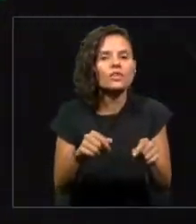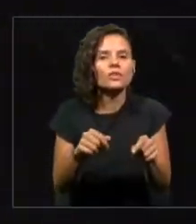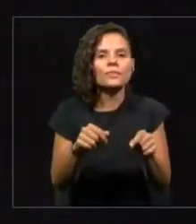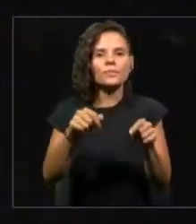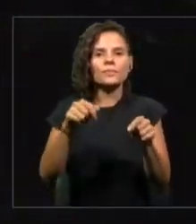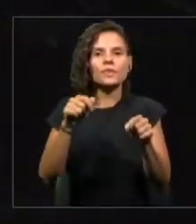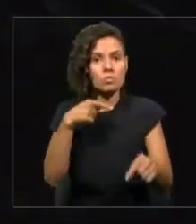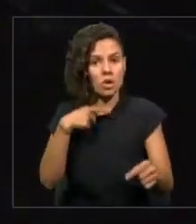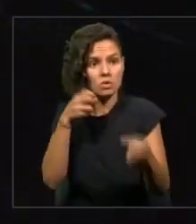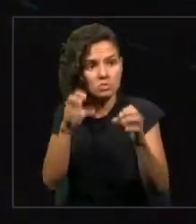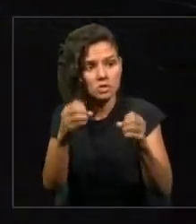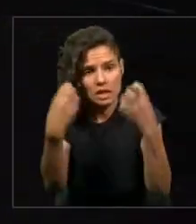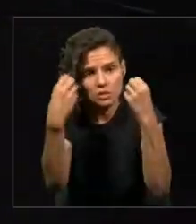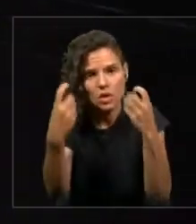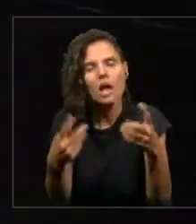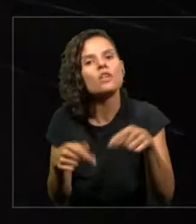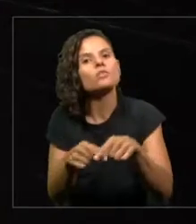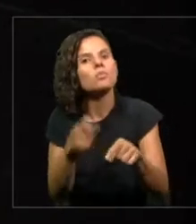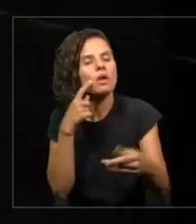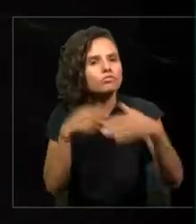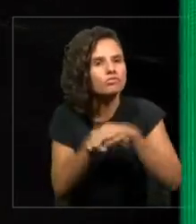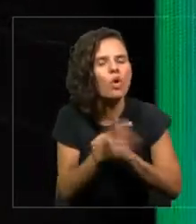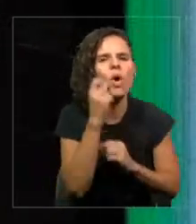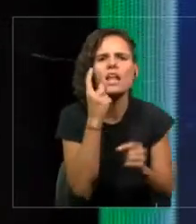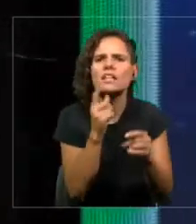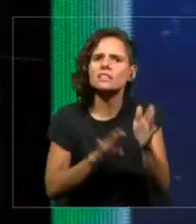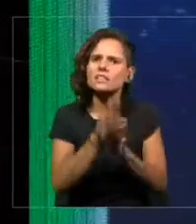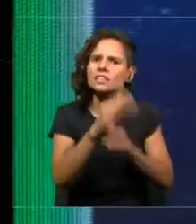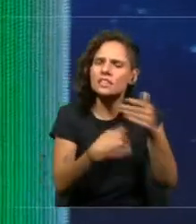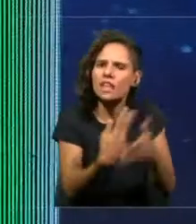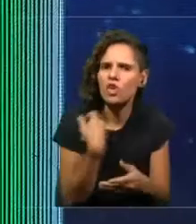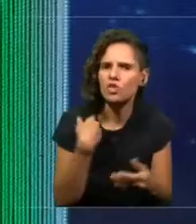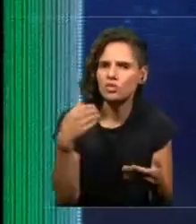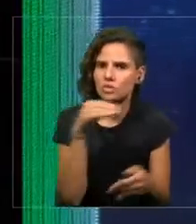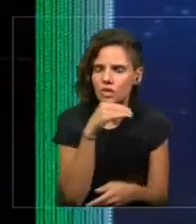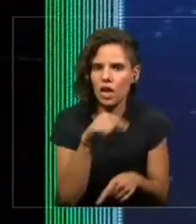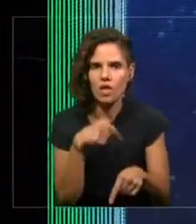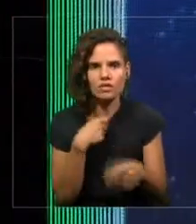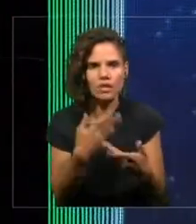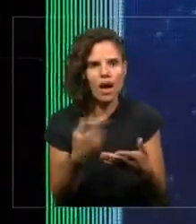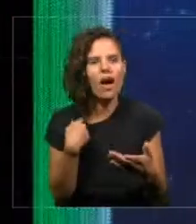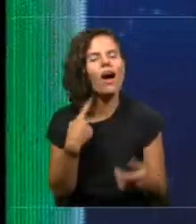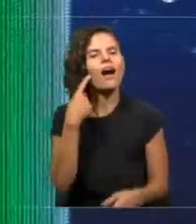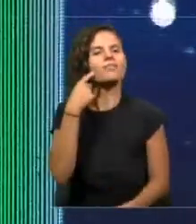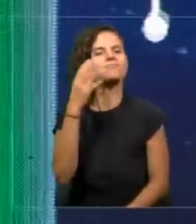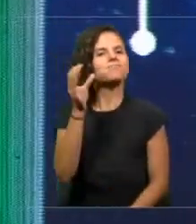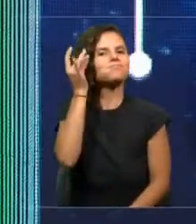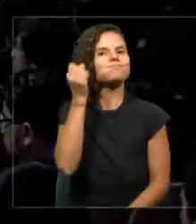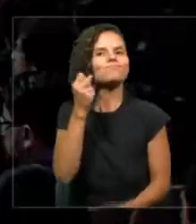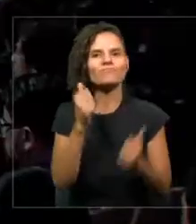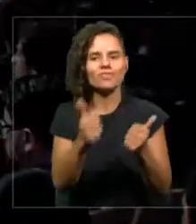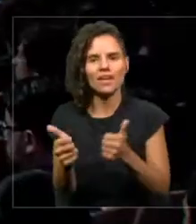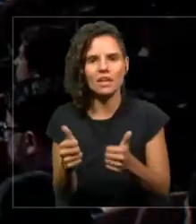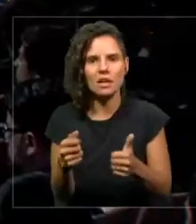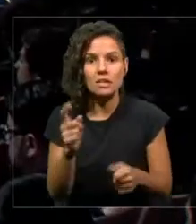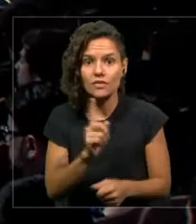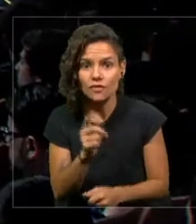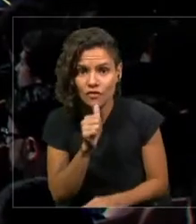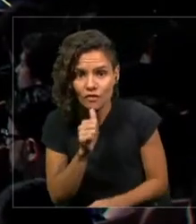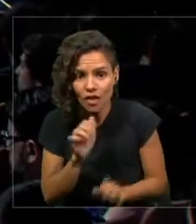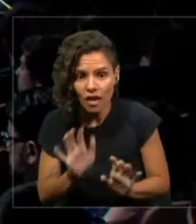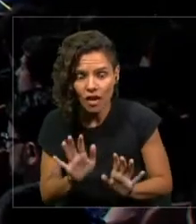plataformas de desarrollo acelerado en cloud, vas por buen camino. Si no, es momento de que puedas estar tú mismo